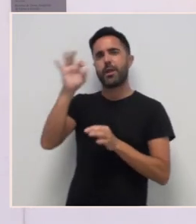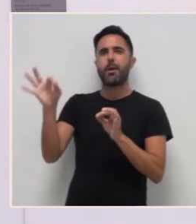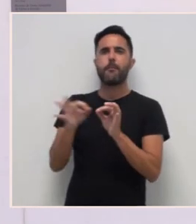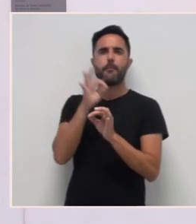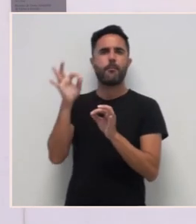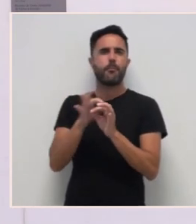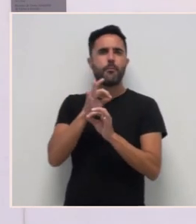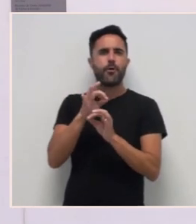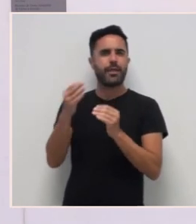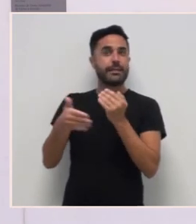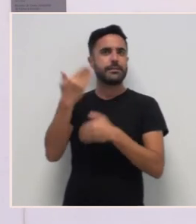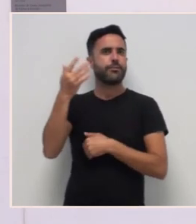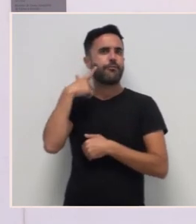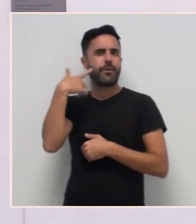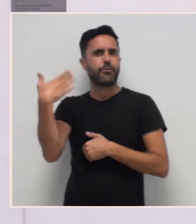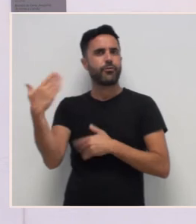costura